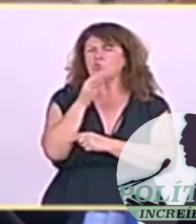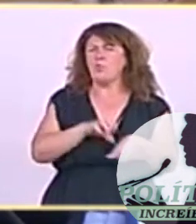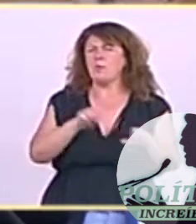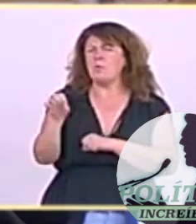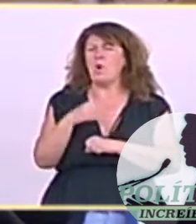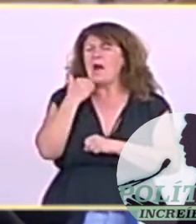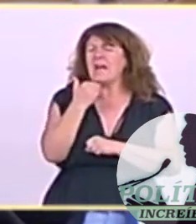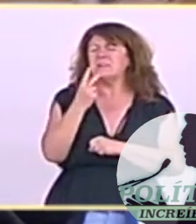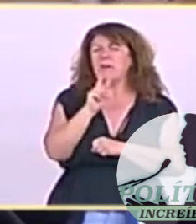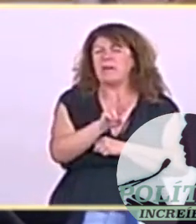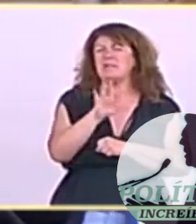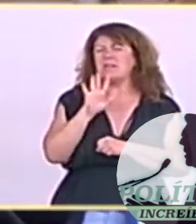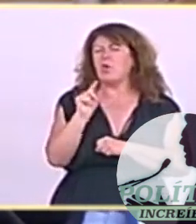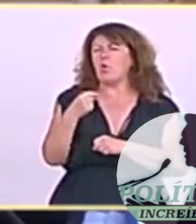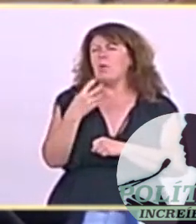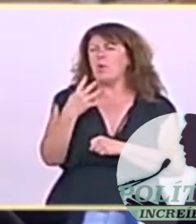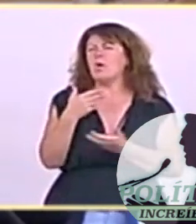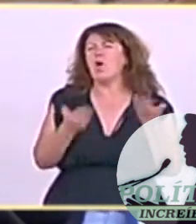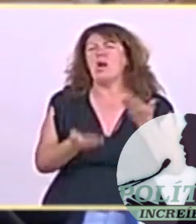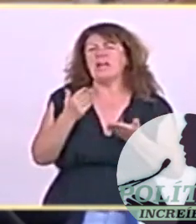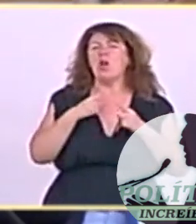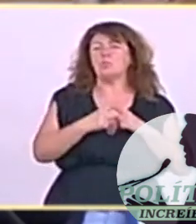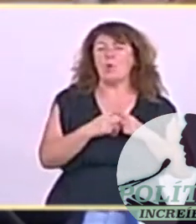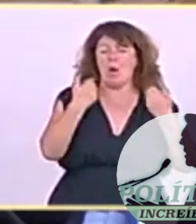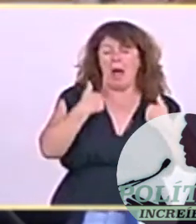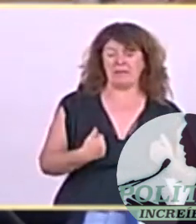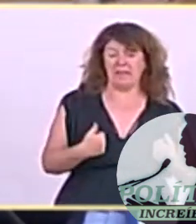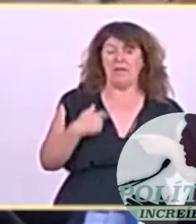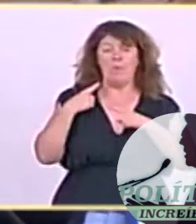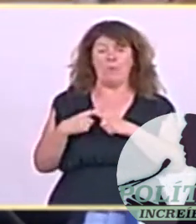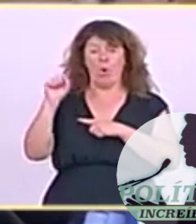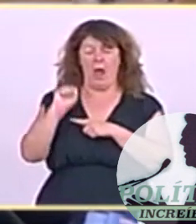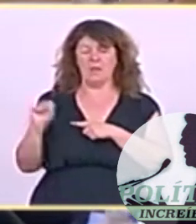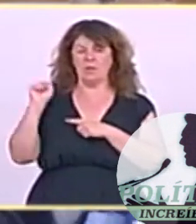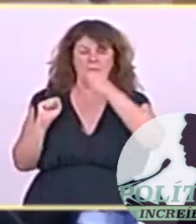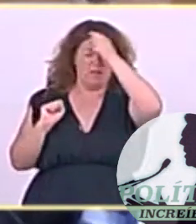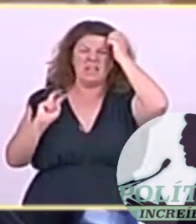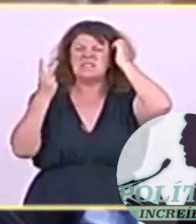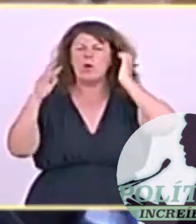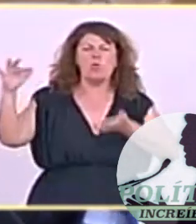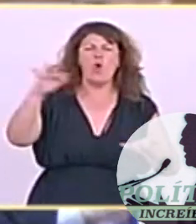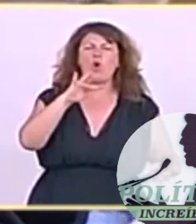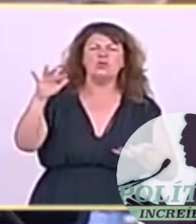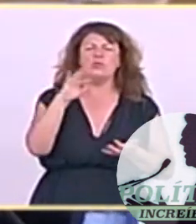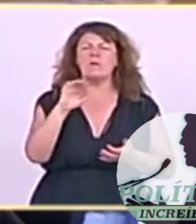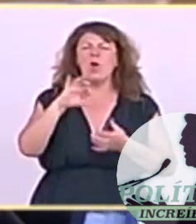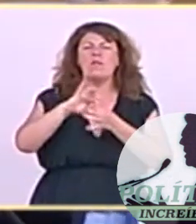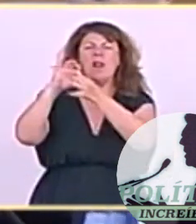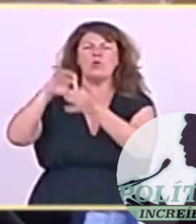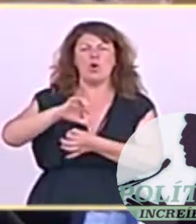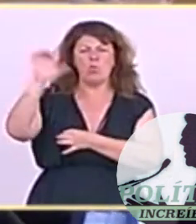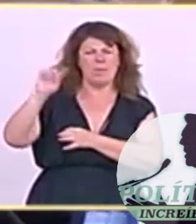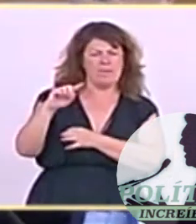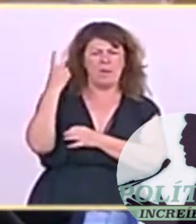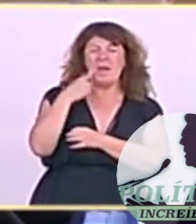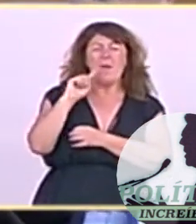habitante y año. Somos el segundo consumidor de la Unión Europea y uno de los primeros del mundo. Y, además, tenemos una flota,